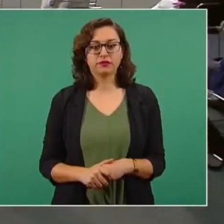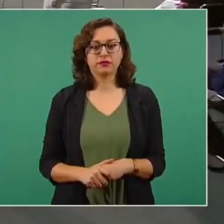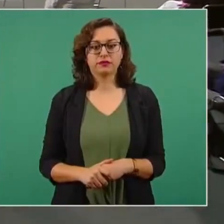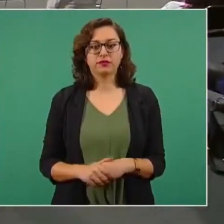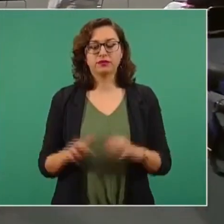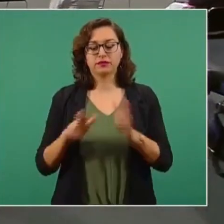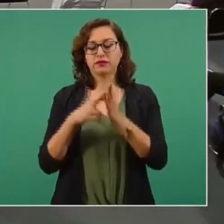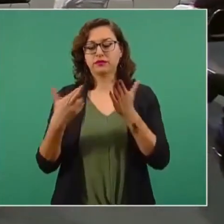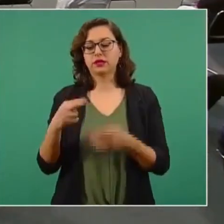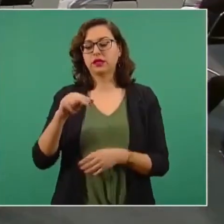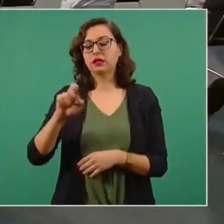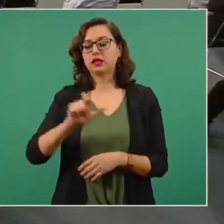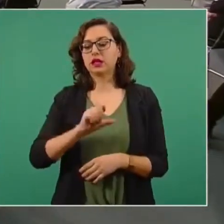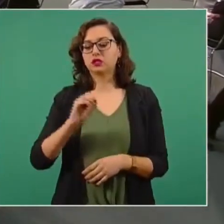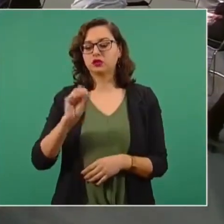No,